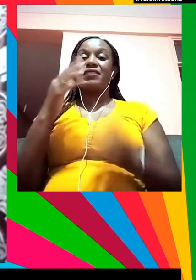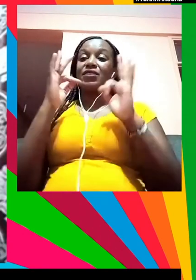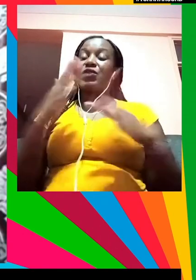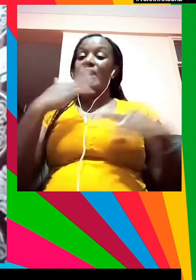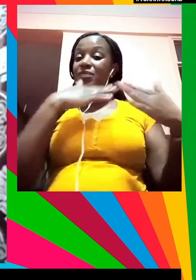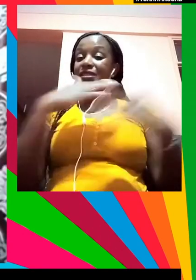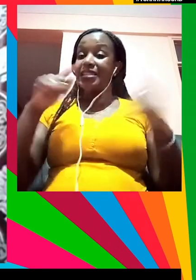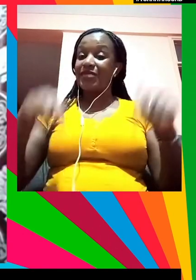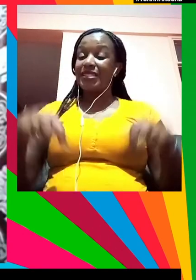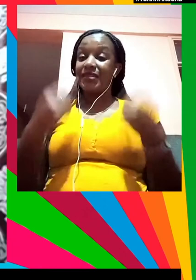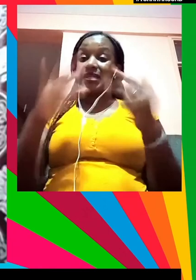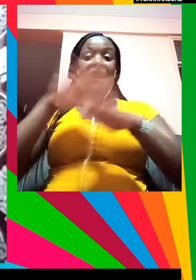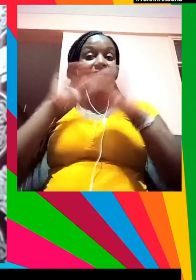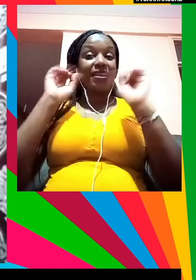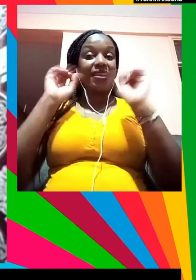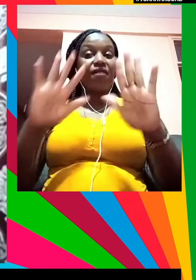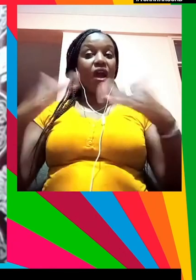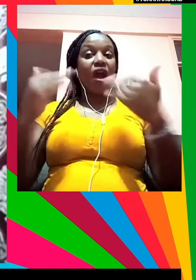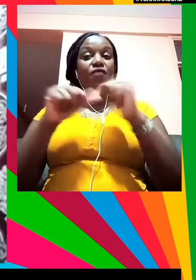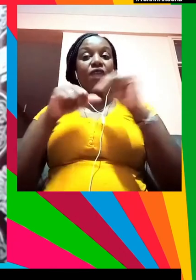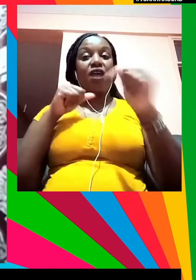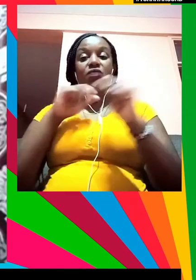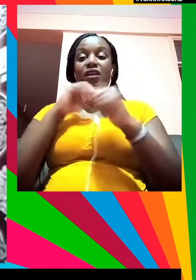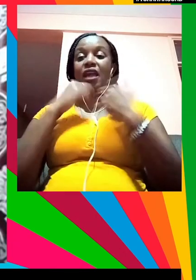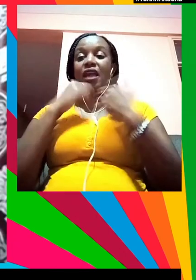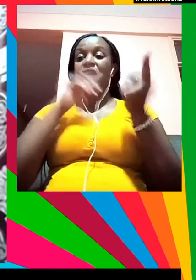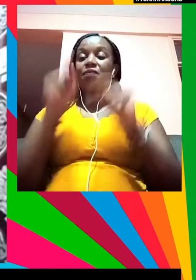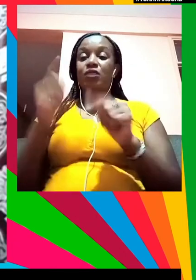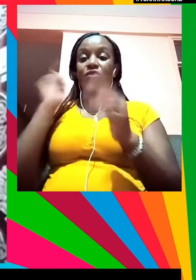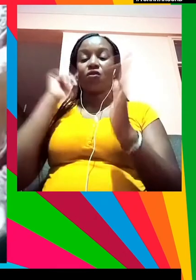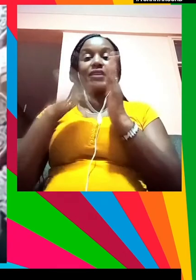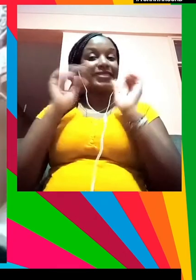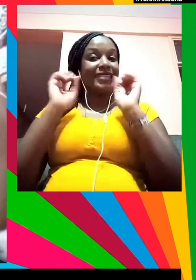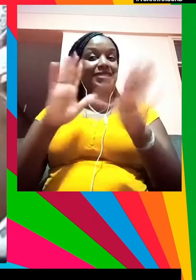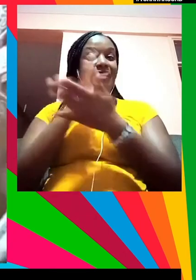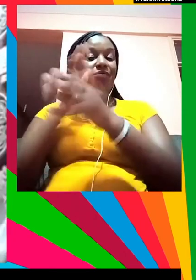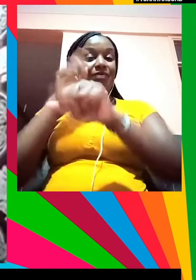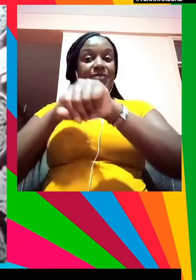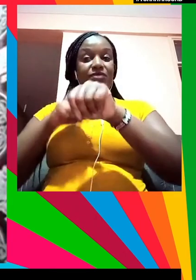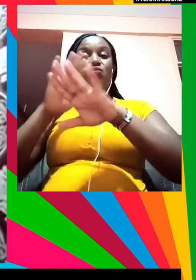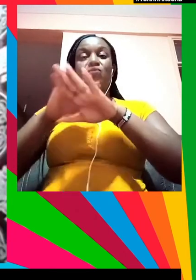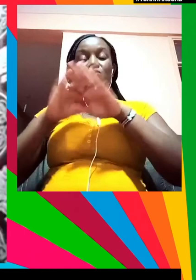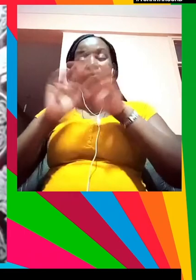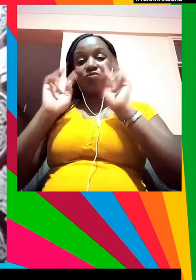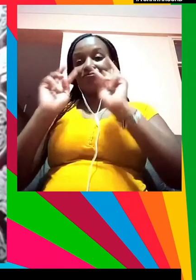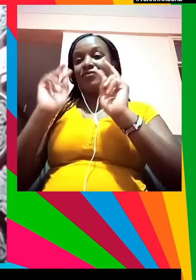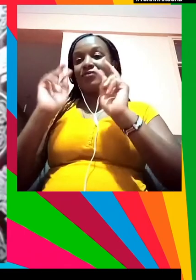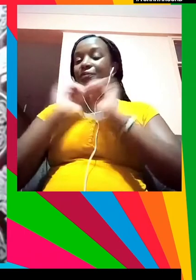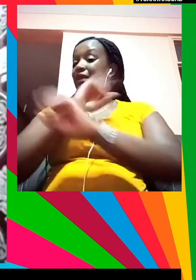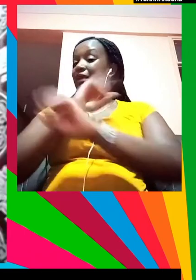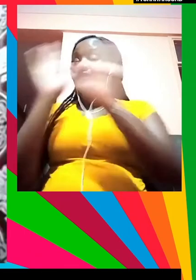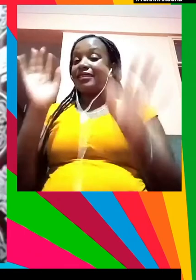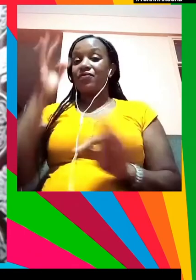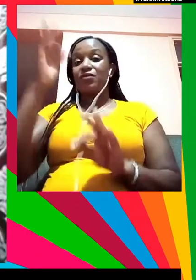parece que no siempre apreciamos el progreso que hemos hecho y ahí hemos de reconocerlo hemos de ver el vaso medio lleno